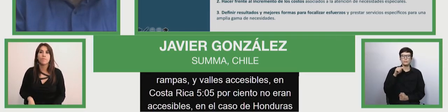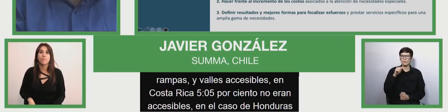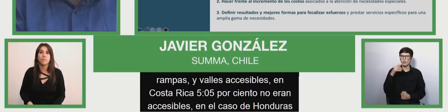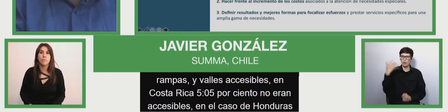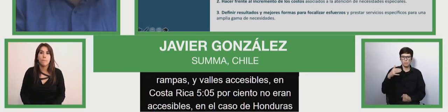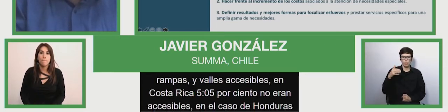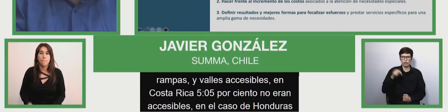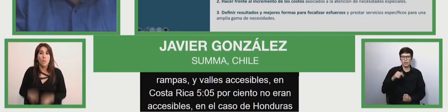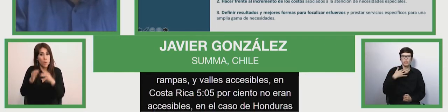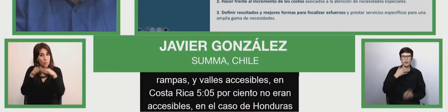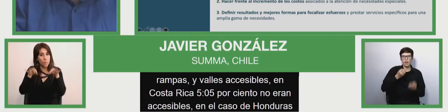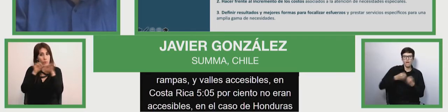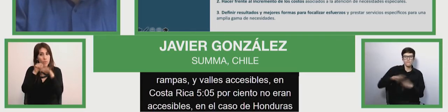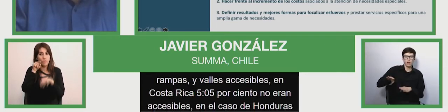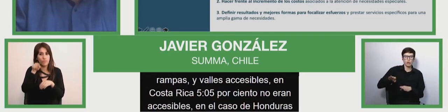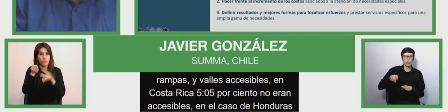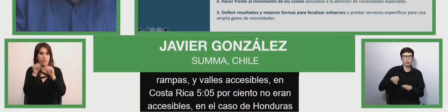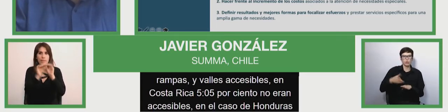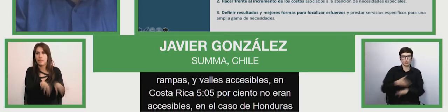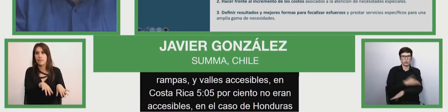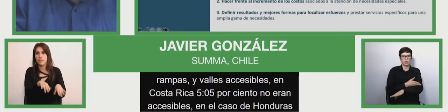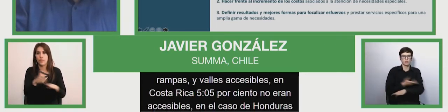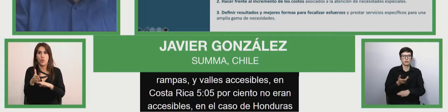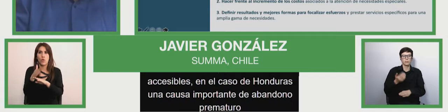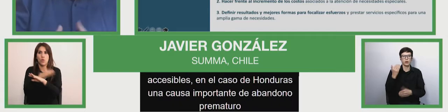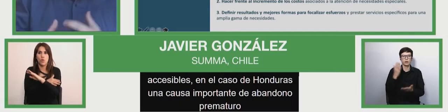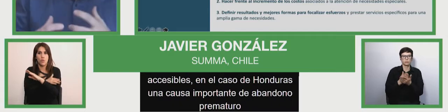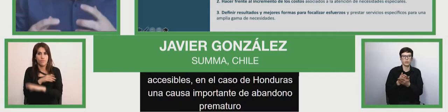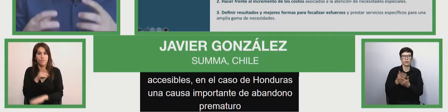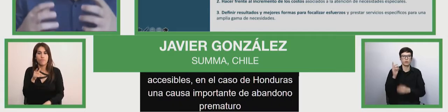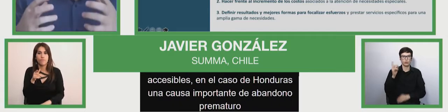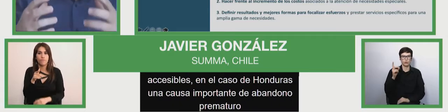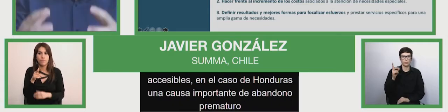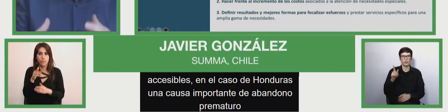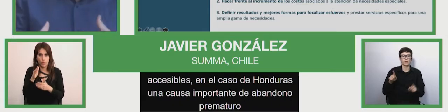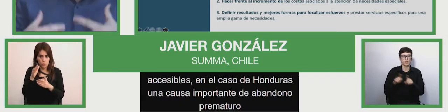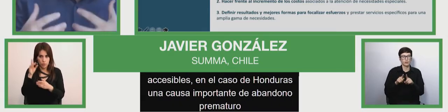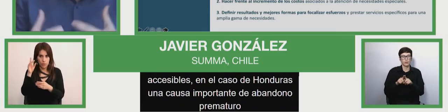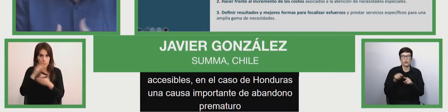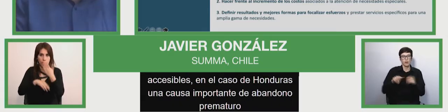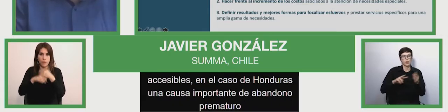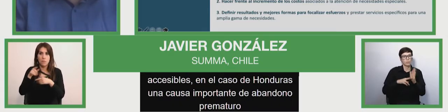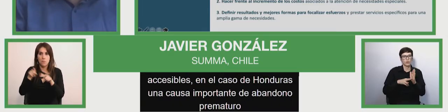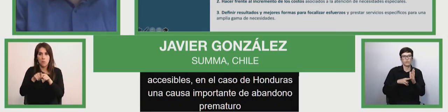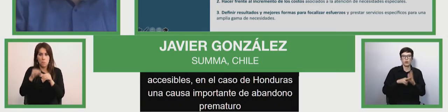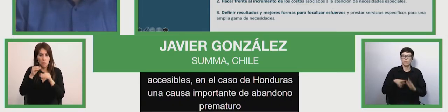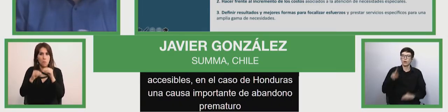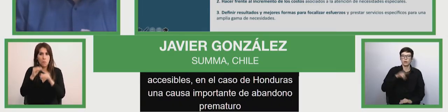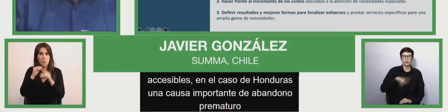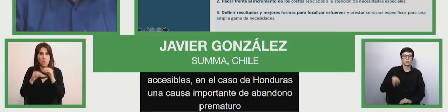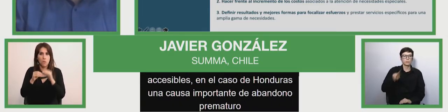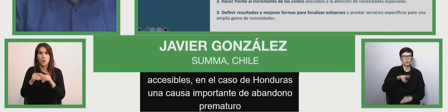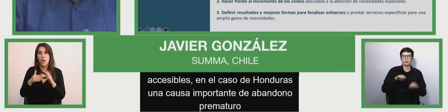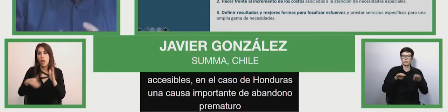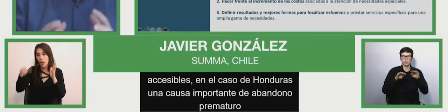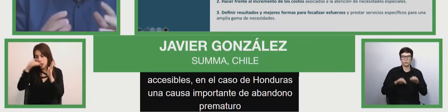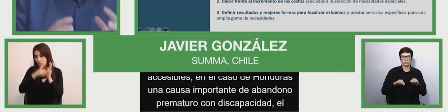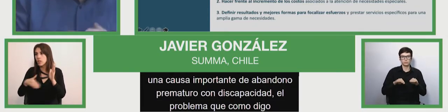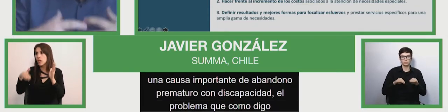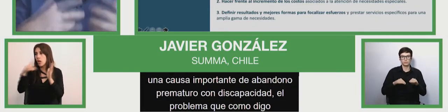prematuro para los estudiantes con discapacidad. Y el problema es que, como digo, esto redunda en el efecto de que